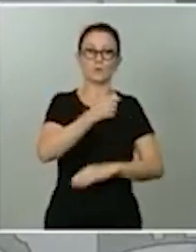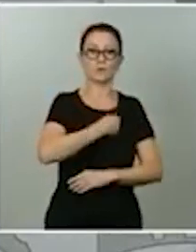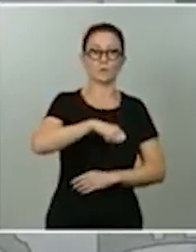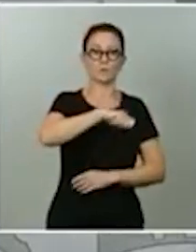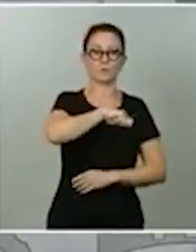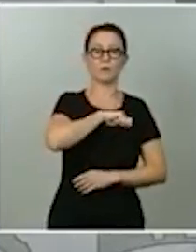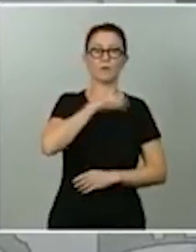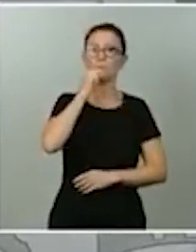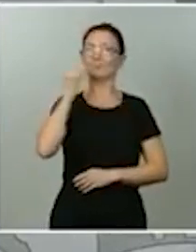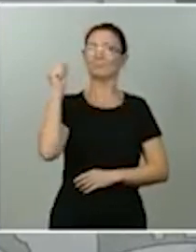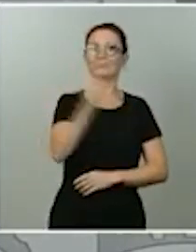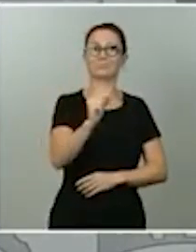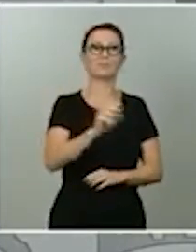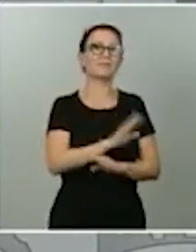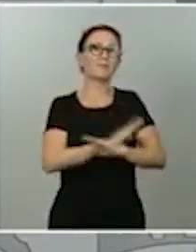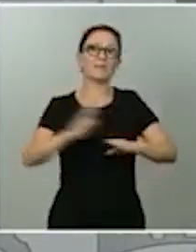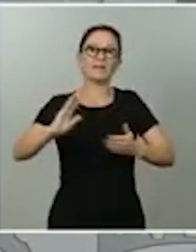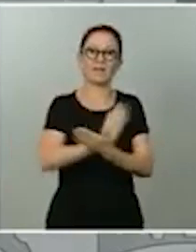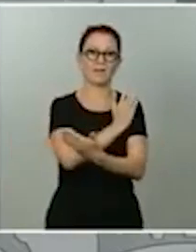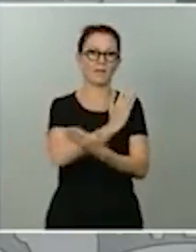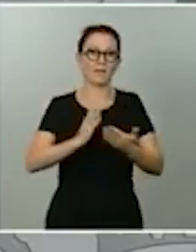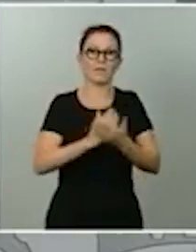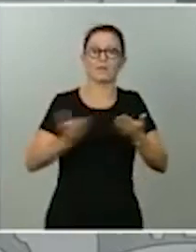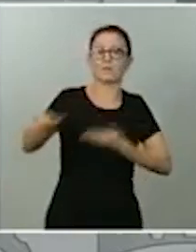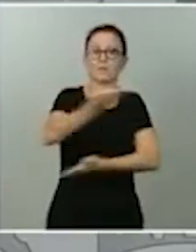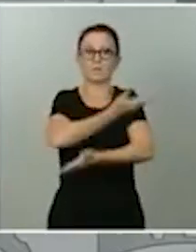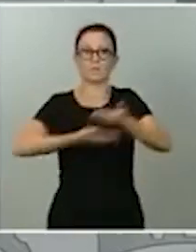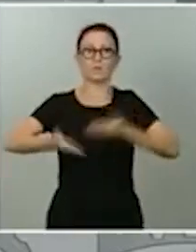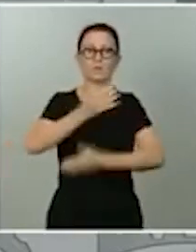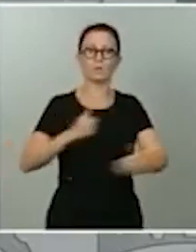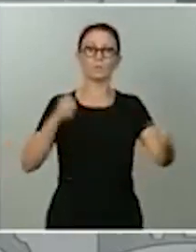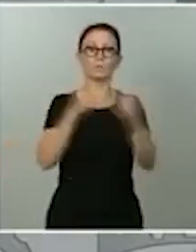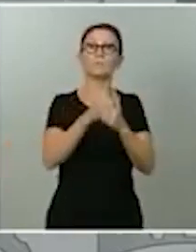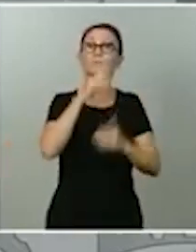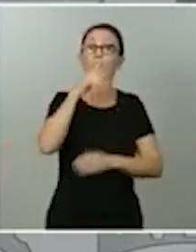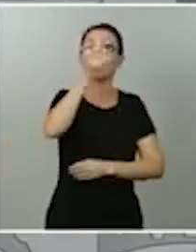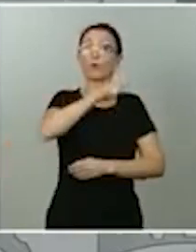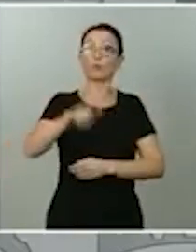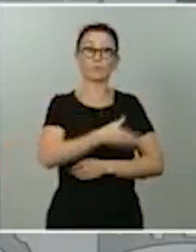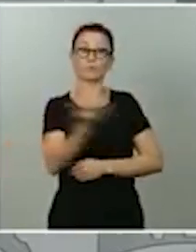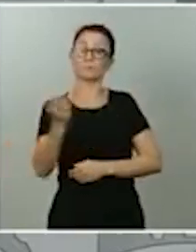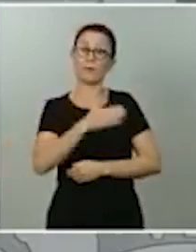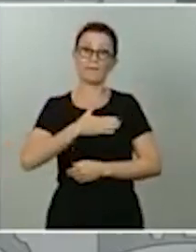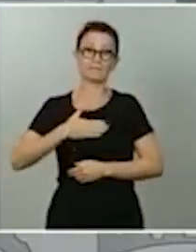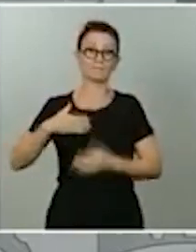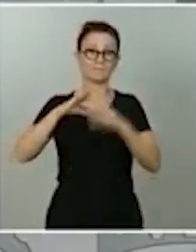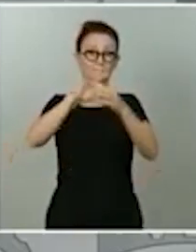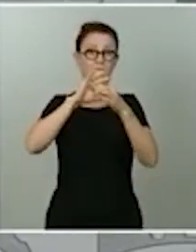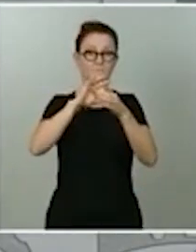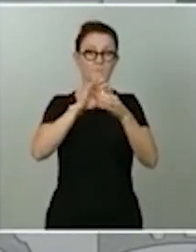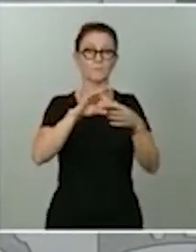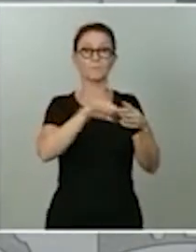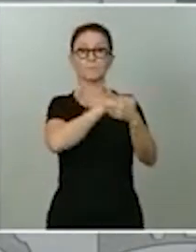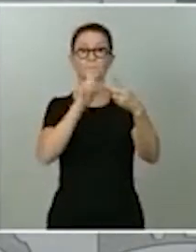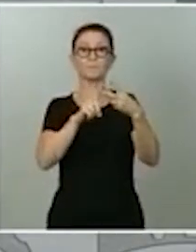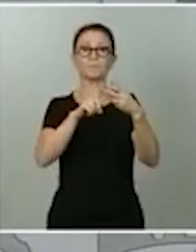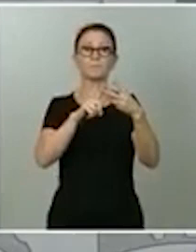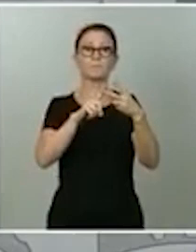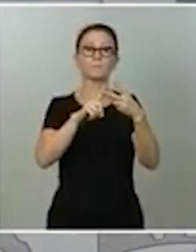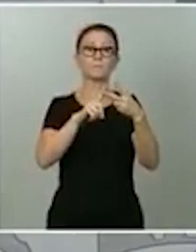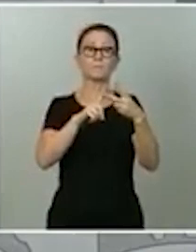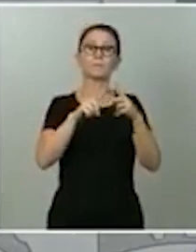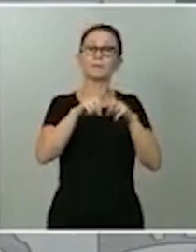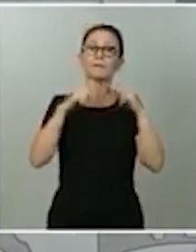Al contrario, máxima colaboración porque es lo que quiere la ciudadanía. En segundo lugar, junto con ese destierro que propongo